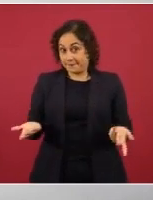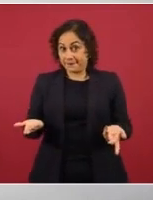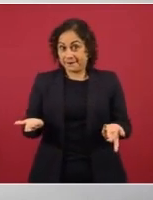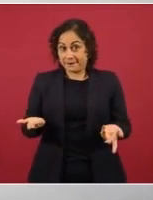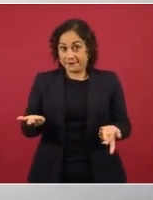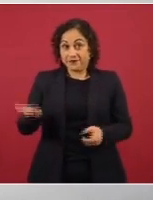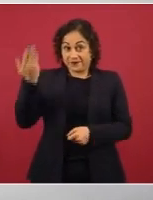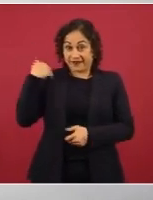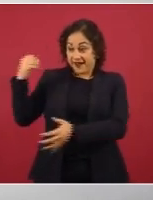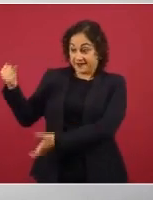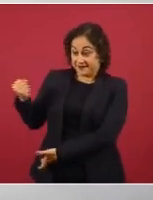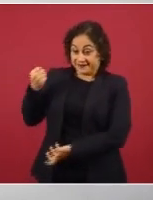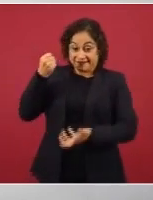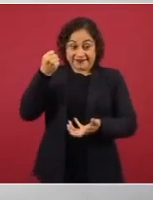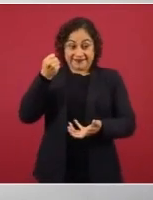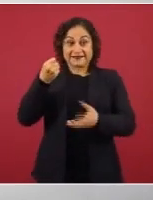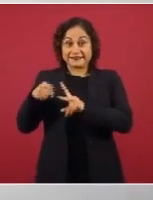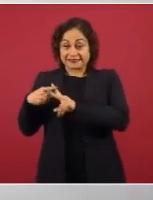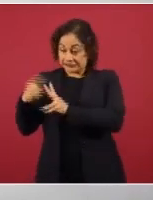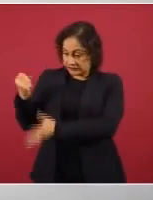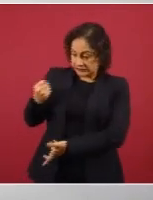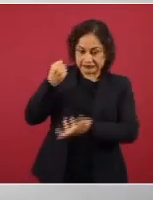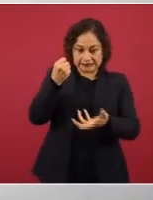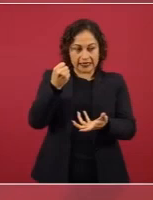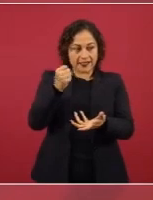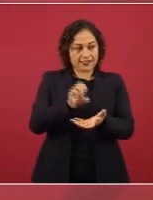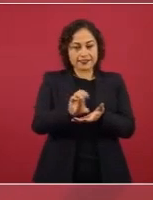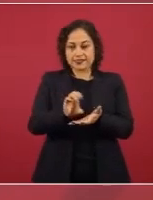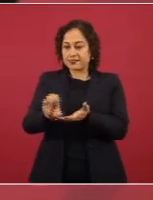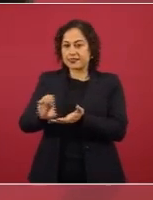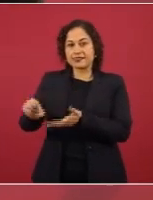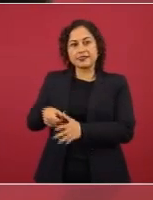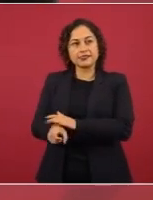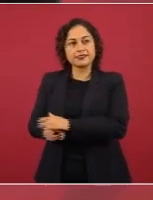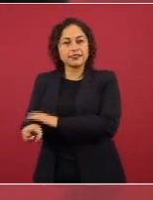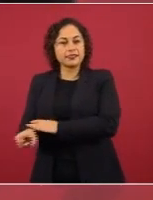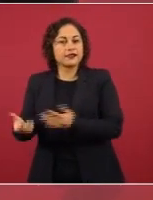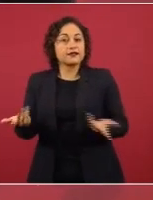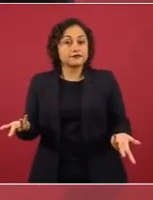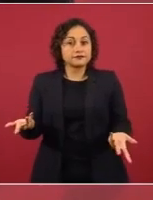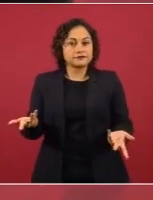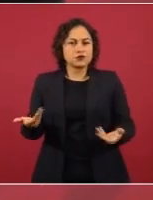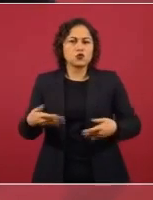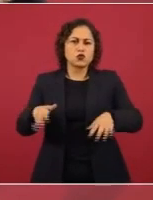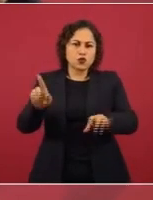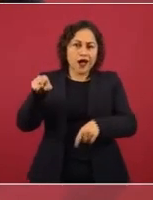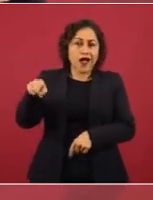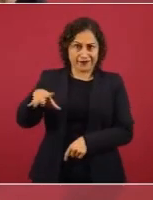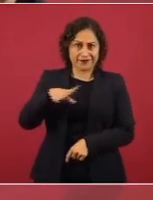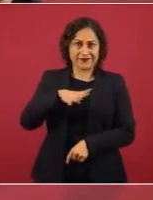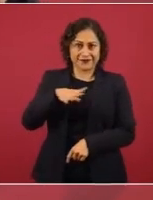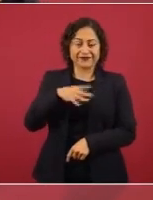todo el presupuesto. Bueno, hay hasta una denuncia de que para